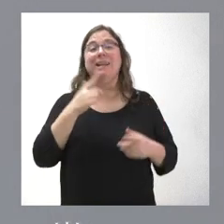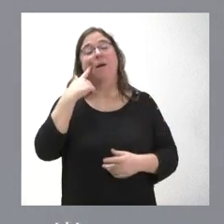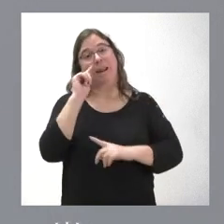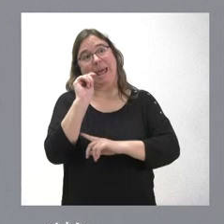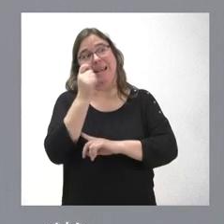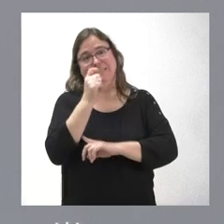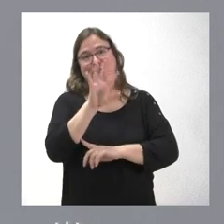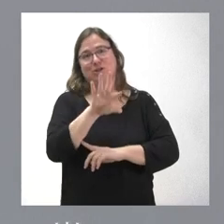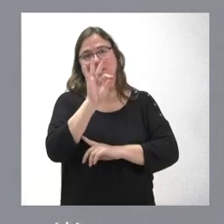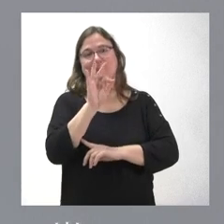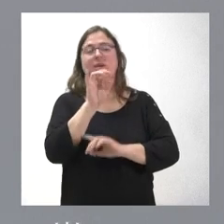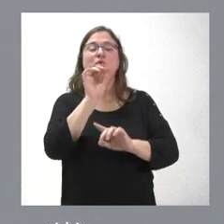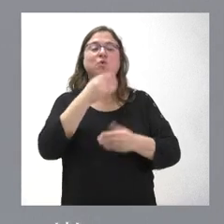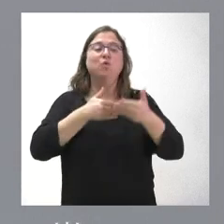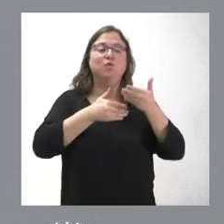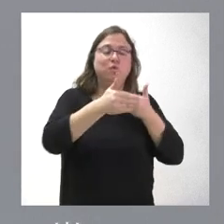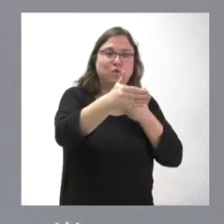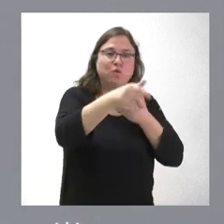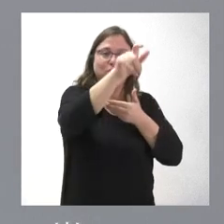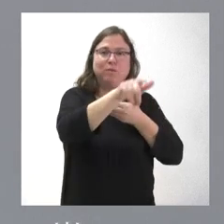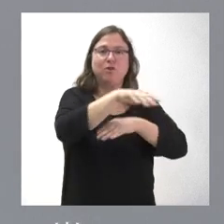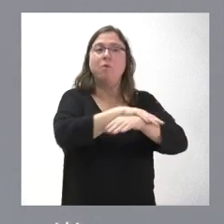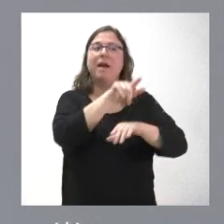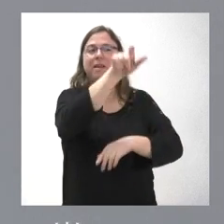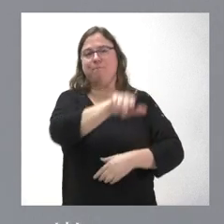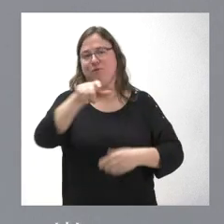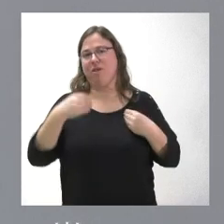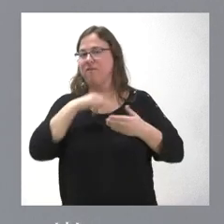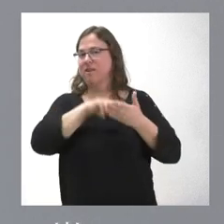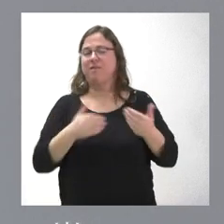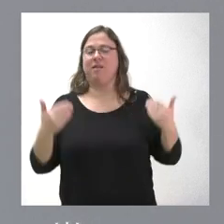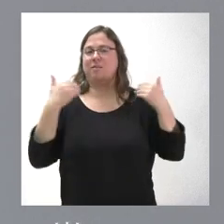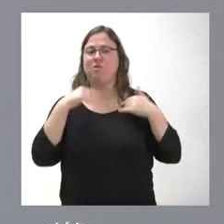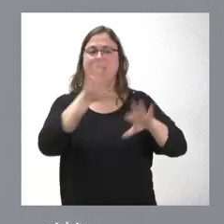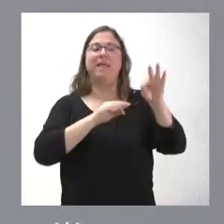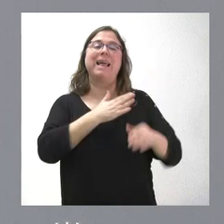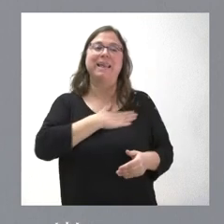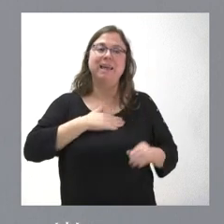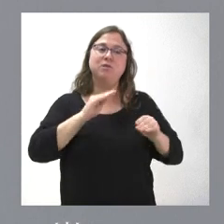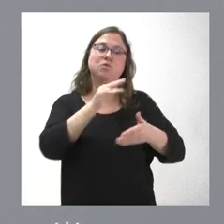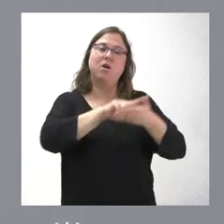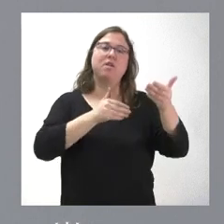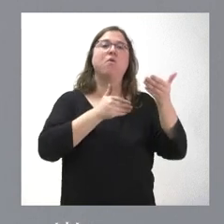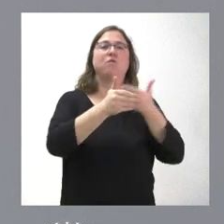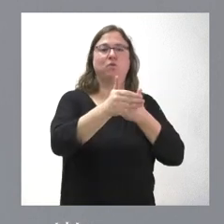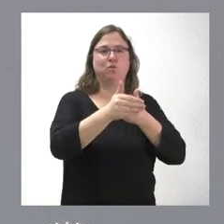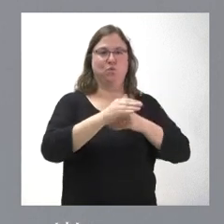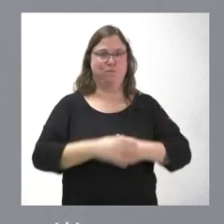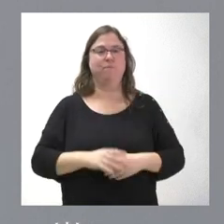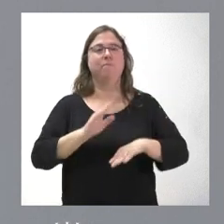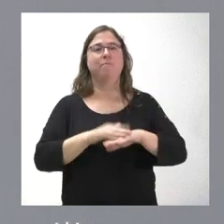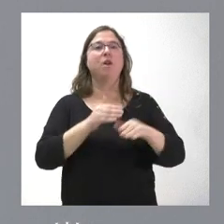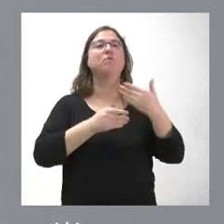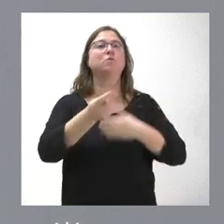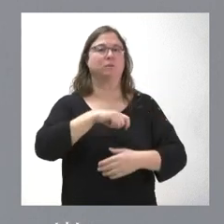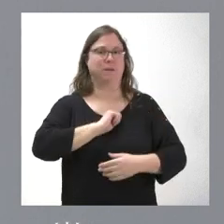el designio de sus futuros porque son ellos a quien corresponde decidir cómo quieren que sea el futuro de Galicia y su contribución para el futuro